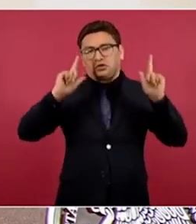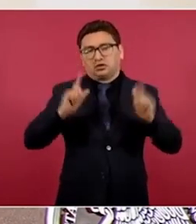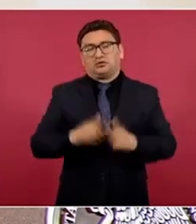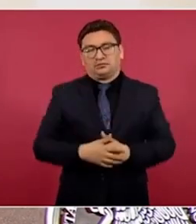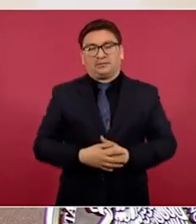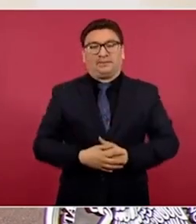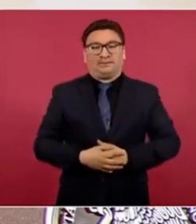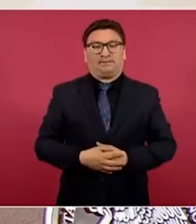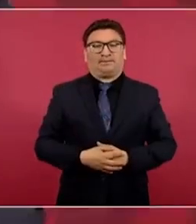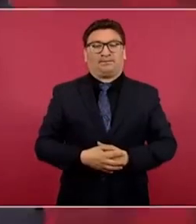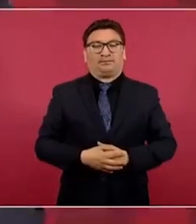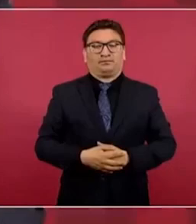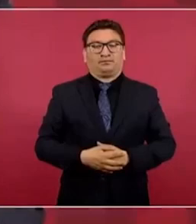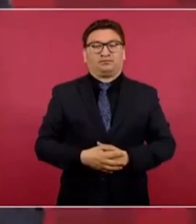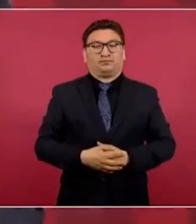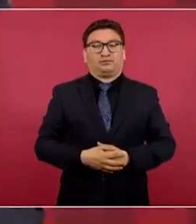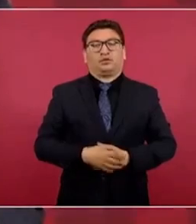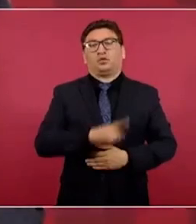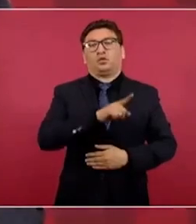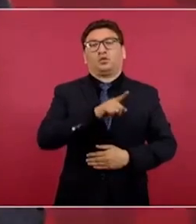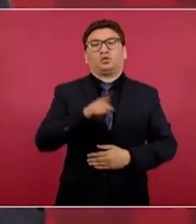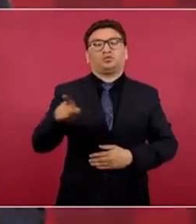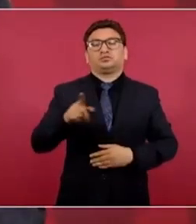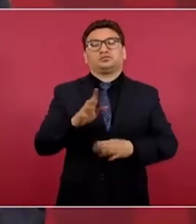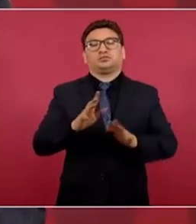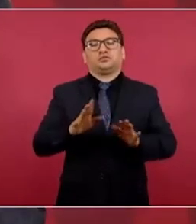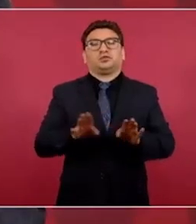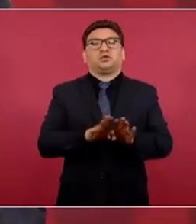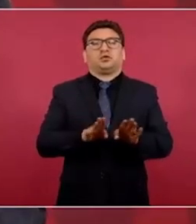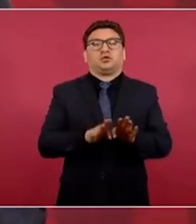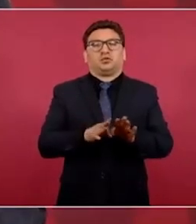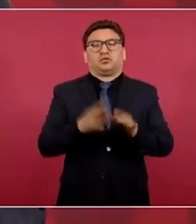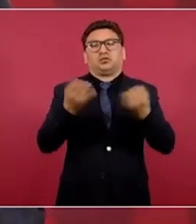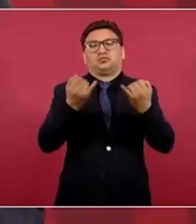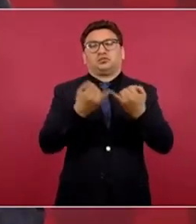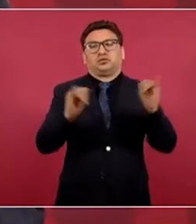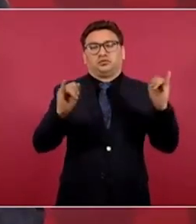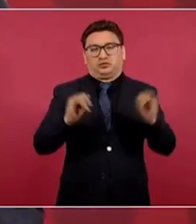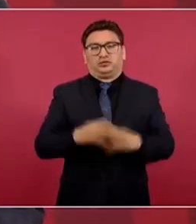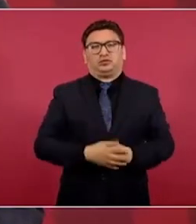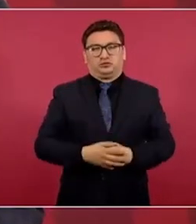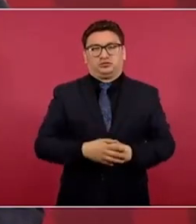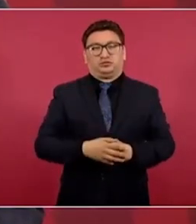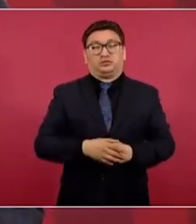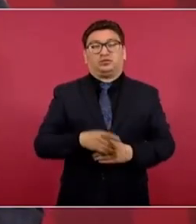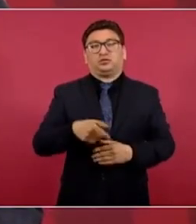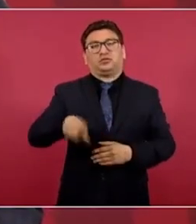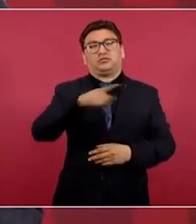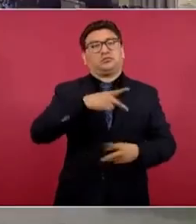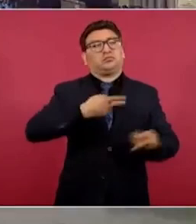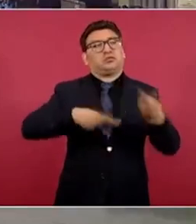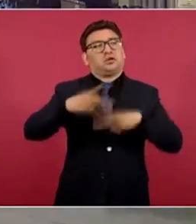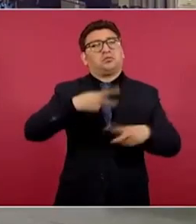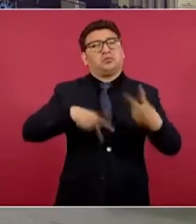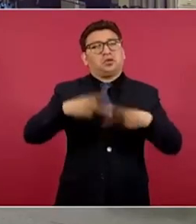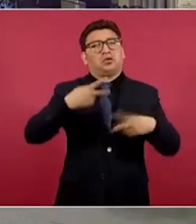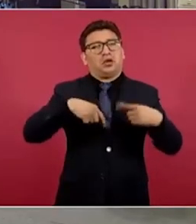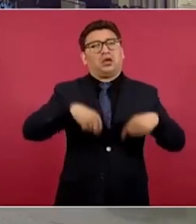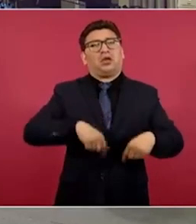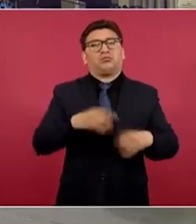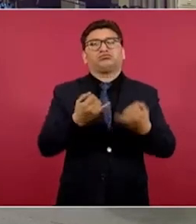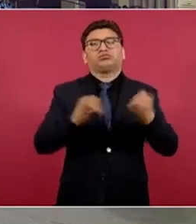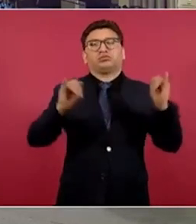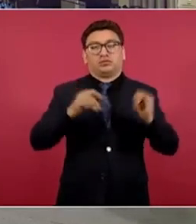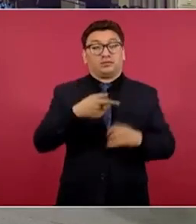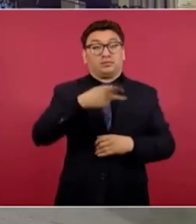y son verdaderamente independientes, la mayoría de los que vienen aquí. Sí, pero